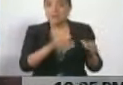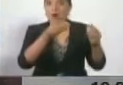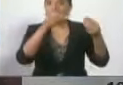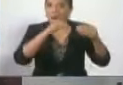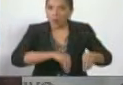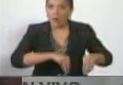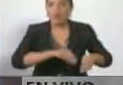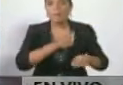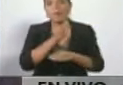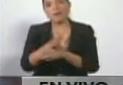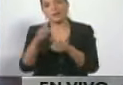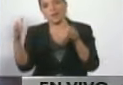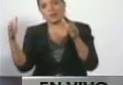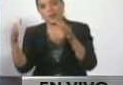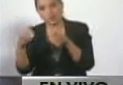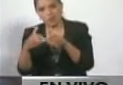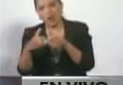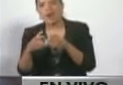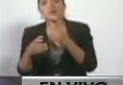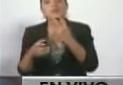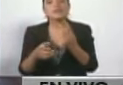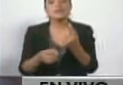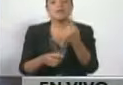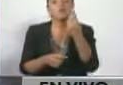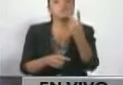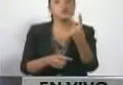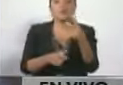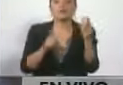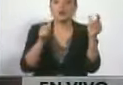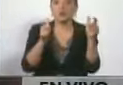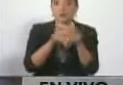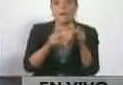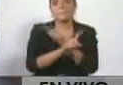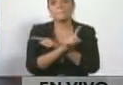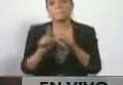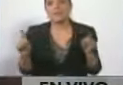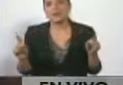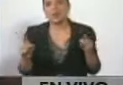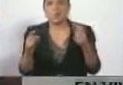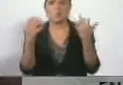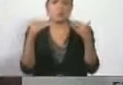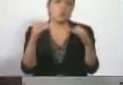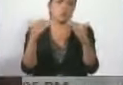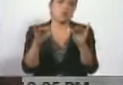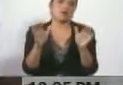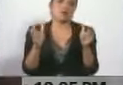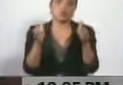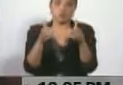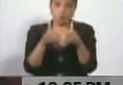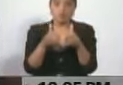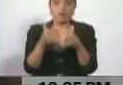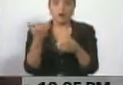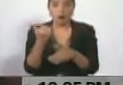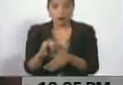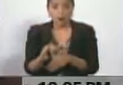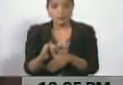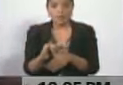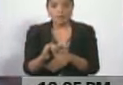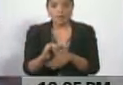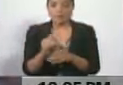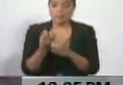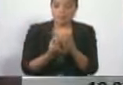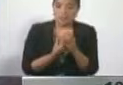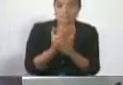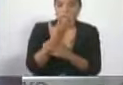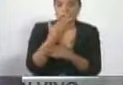a una reunión. Ellos hablan de dos reuniones, Presidente, realmente han sido decenas de reuniones que se han dado desde el mes de mayo